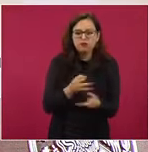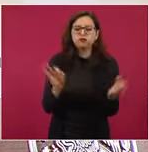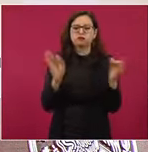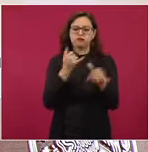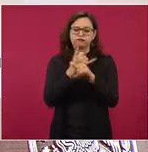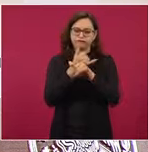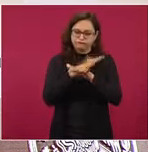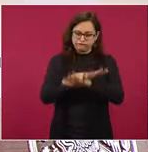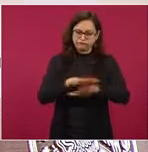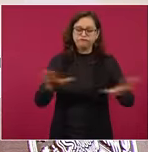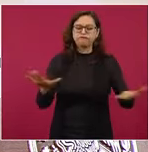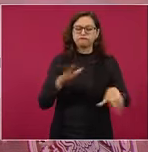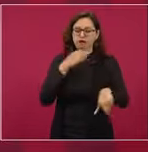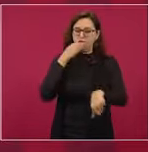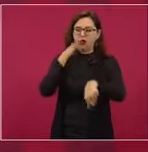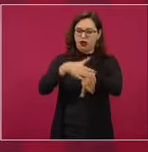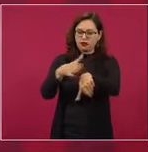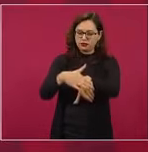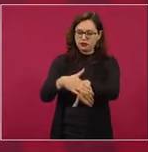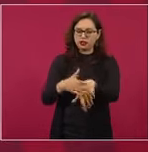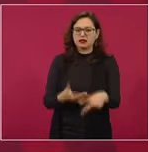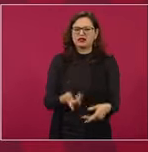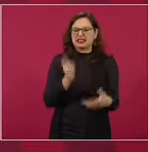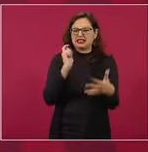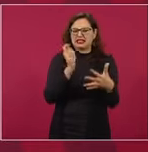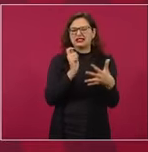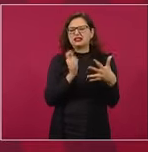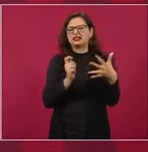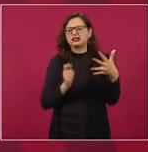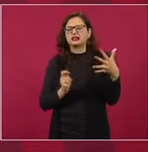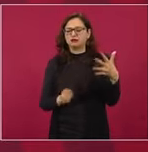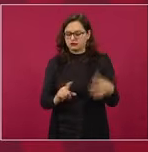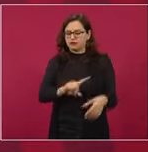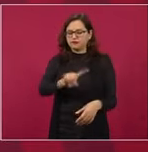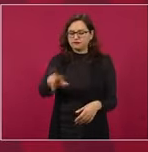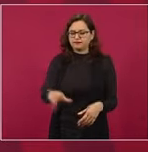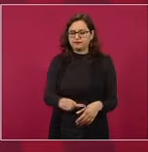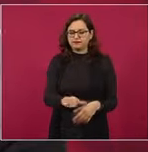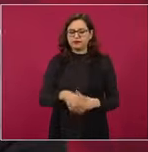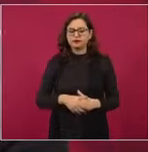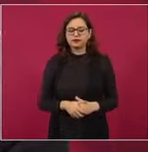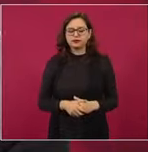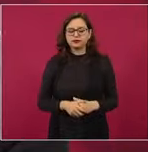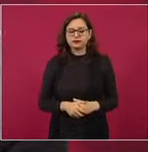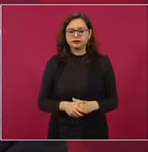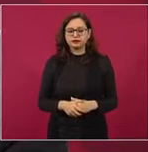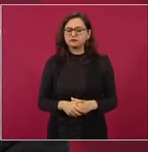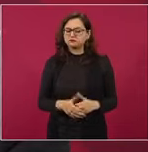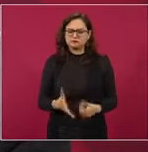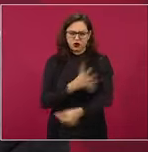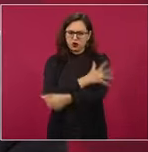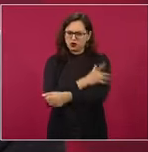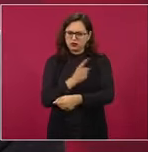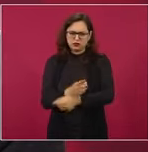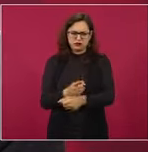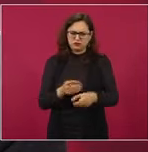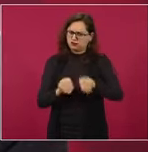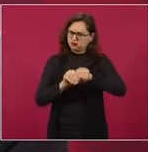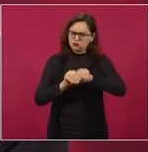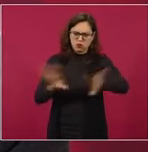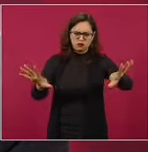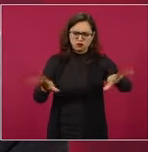elementos sobre en qué consiste este programa. Para ser transparente se va a dar a conocer,